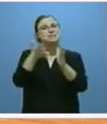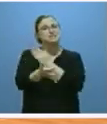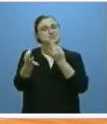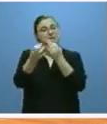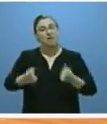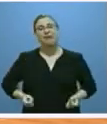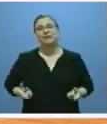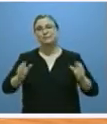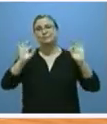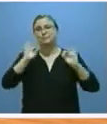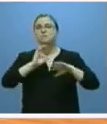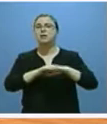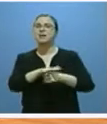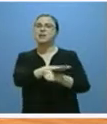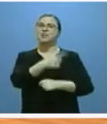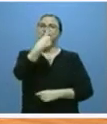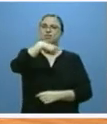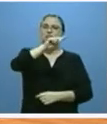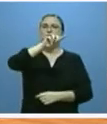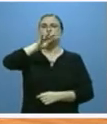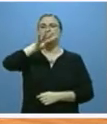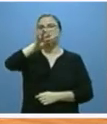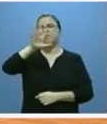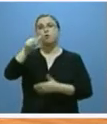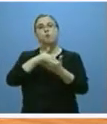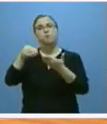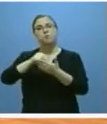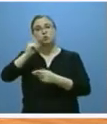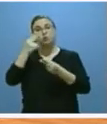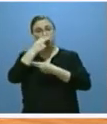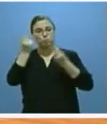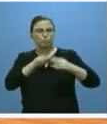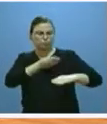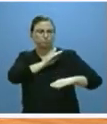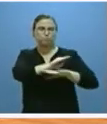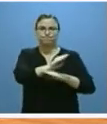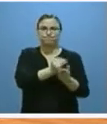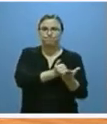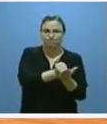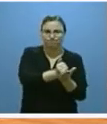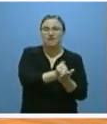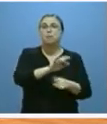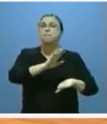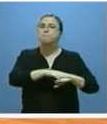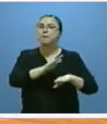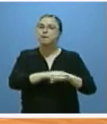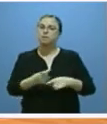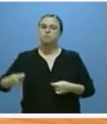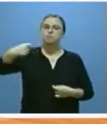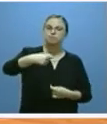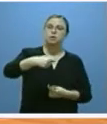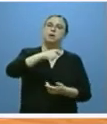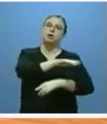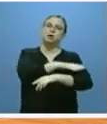gasto extraordinario en nuestro campo de 145 millones de euros públicos con medidas y aportaciones tanto del Estado como de la